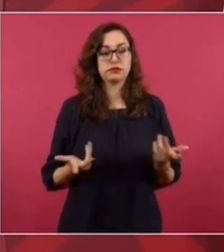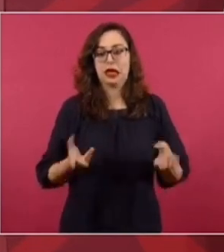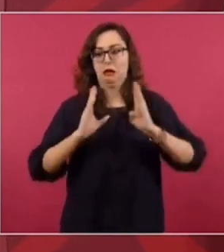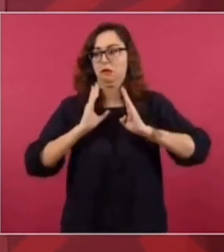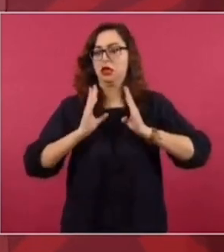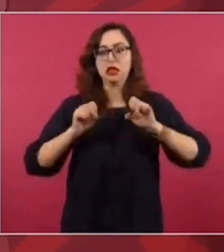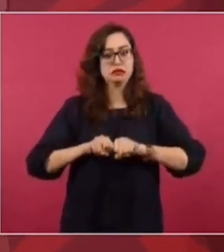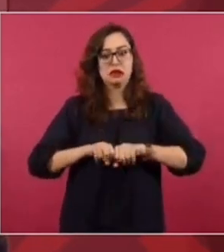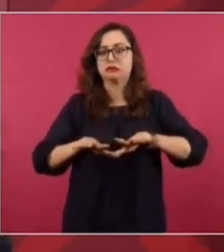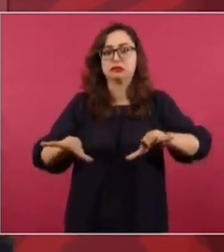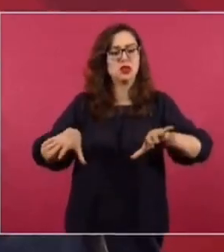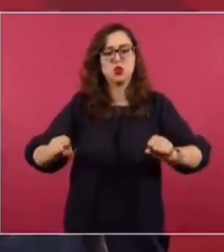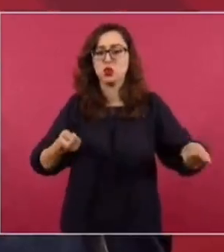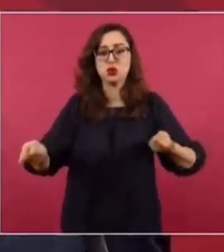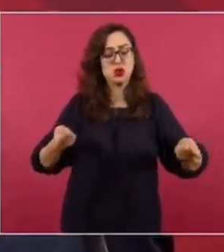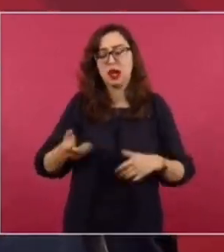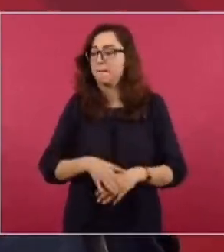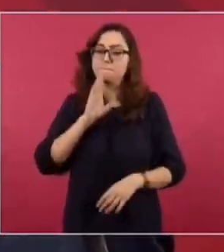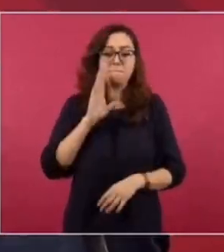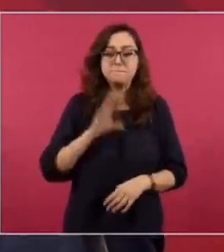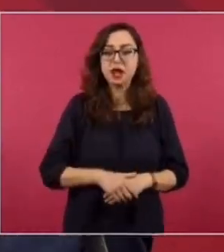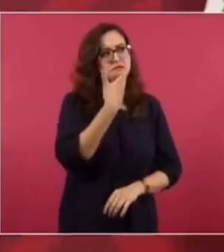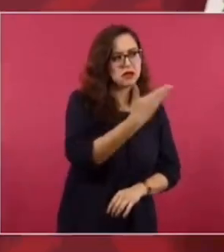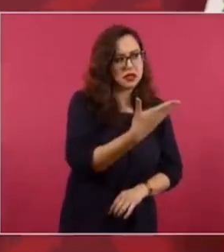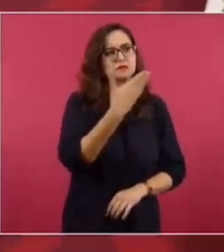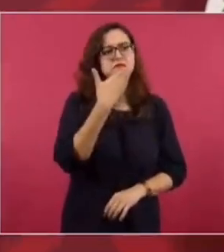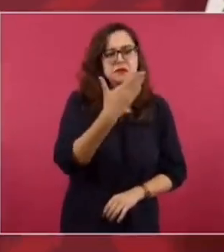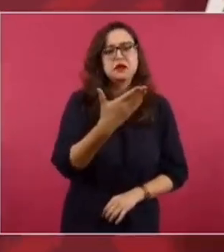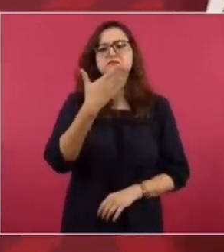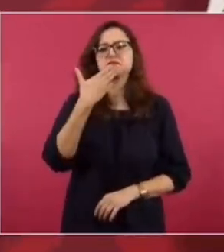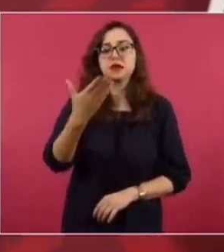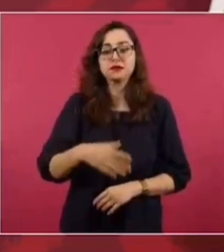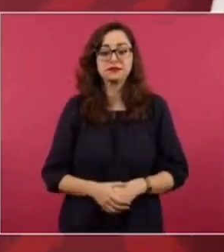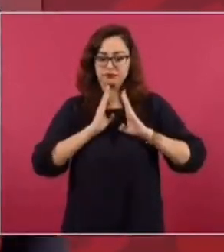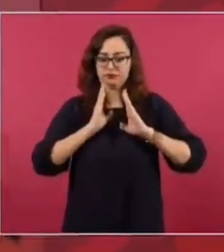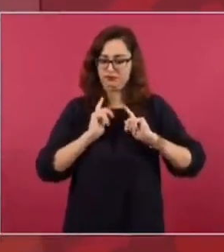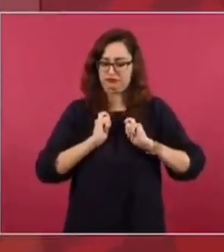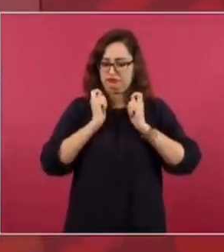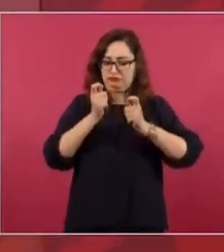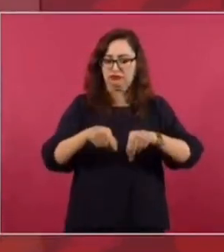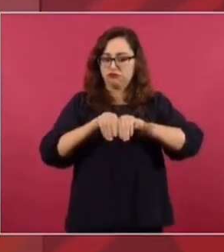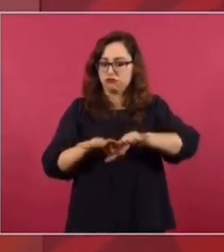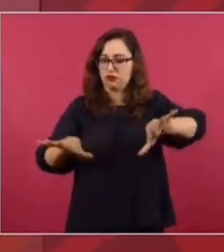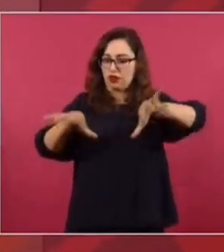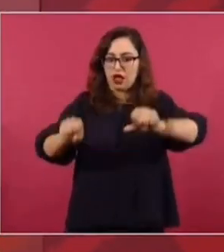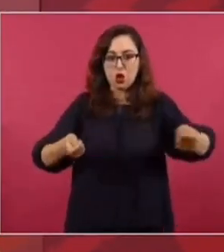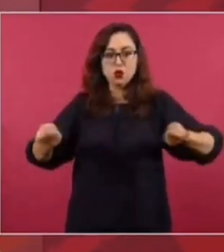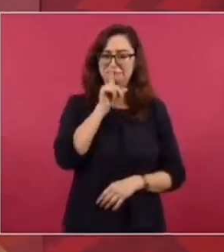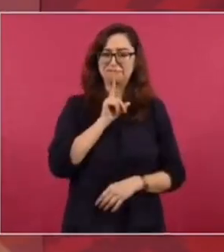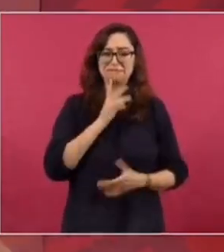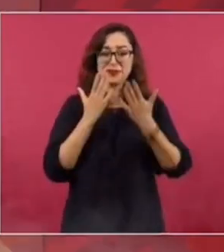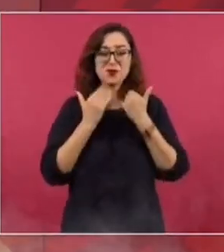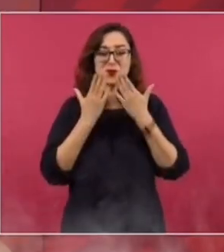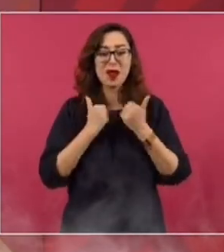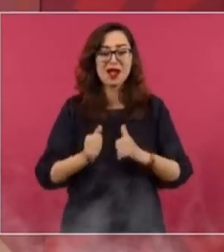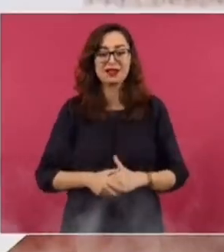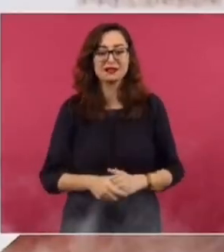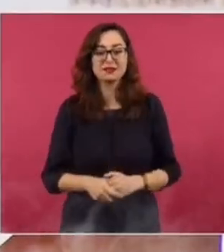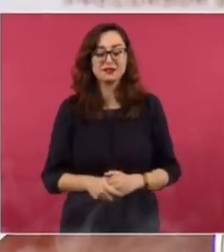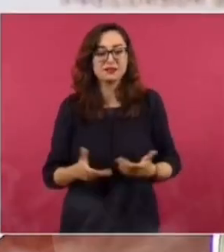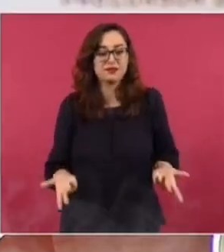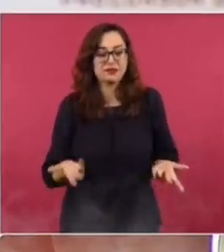una organización internacional. Pero esto ya cambió. Resulta, ¿de cuándo acá estos